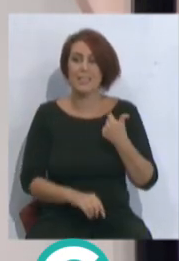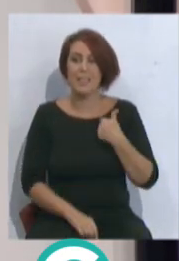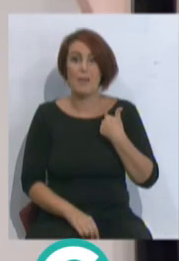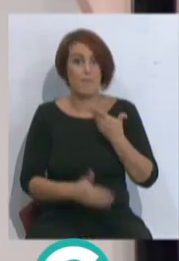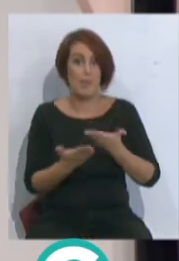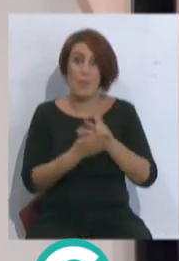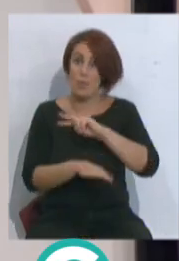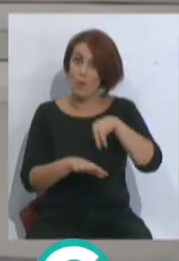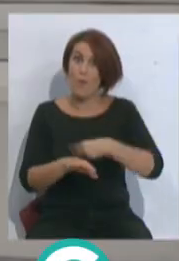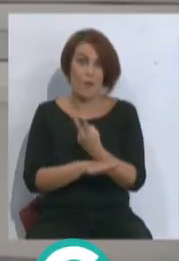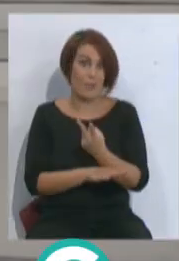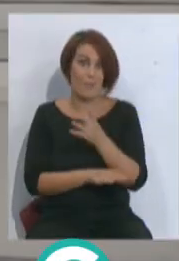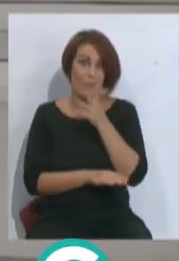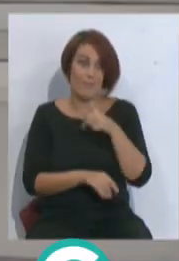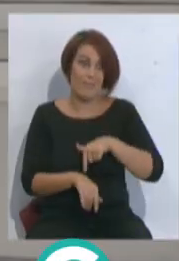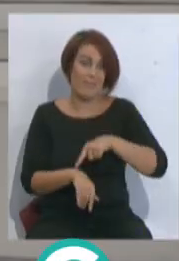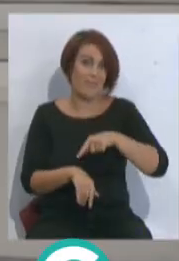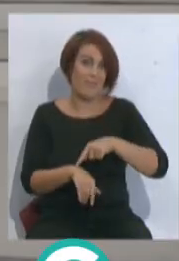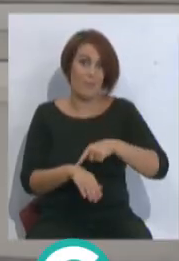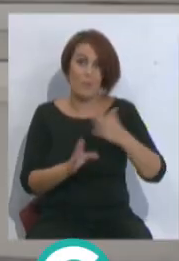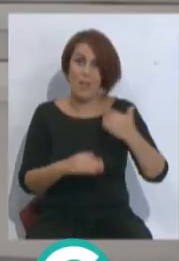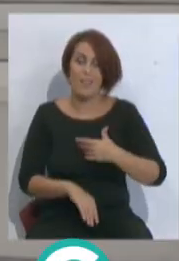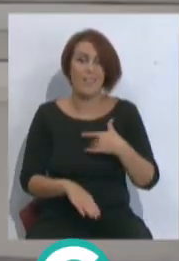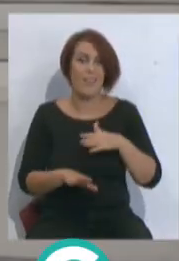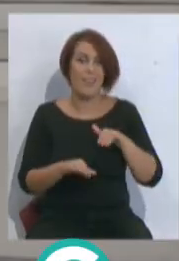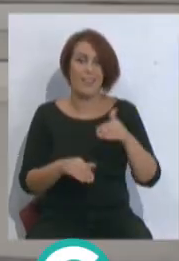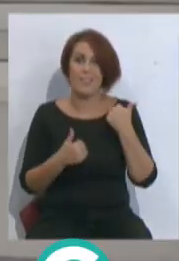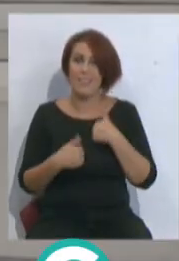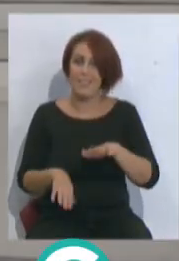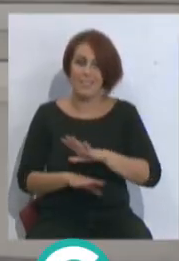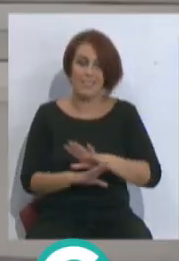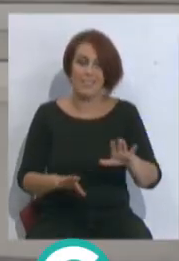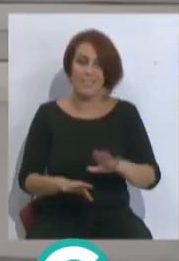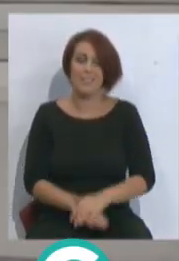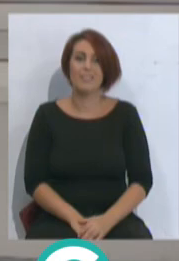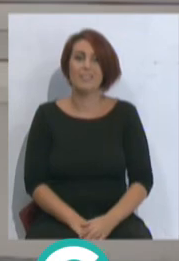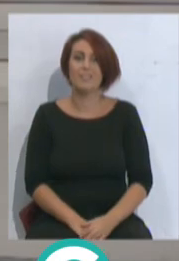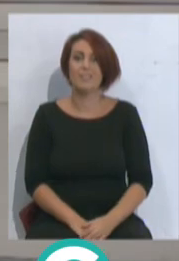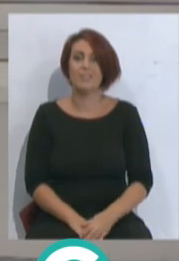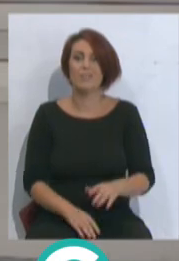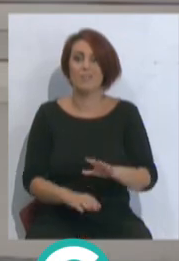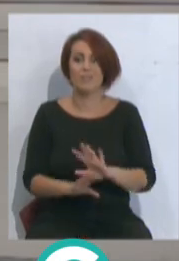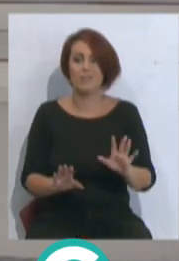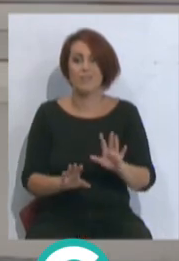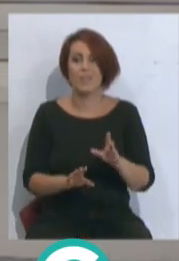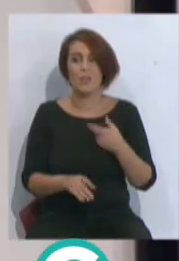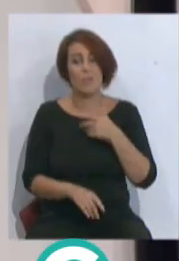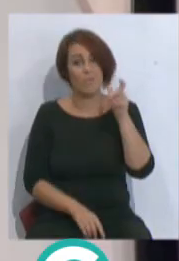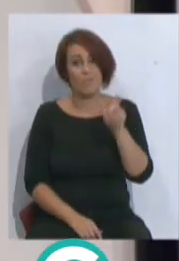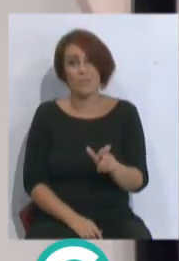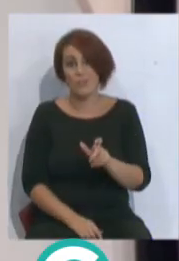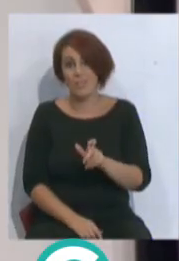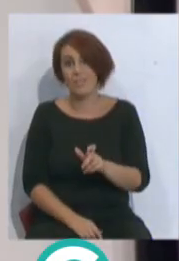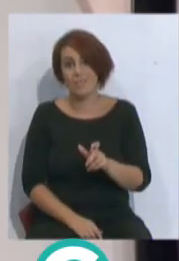cadena, porque no... Ya con Ángel ya tenemos... hombre, con las citas y cosas de esas, ya no... Pero es una persona